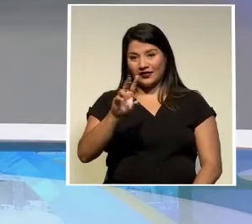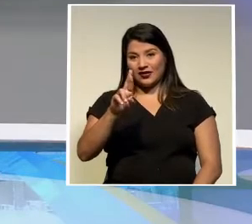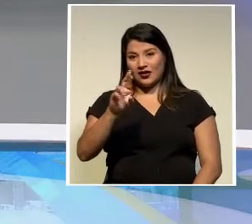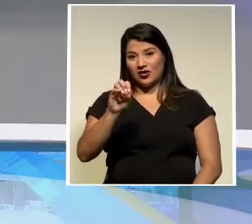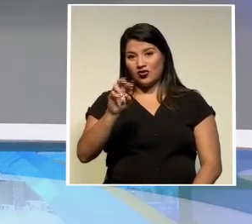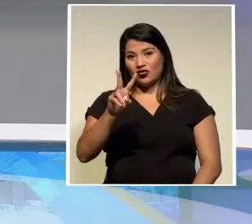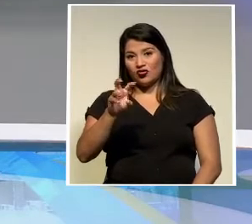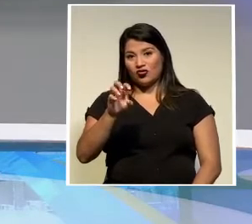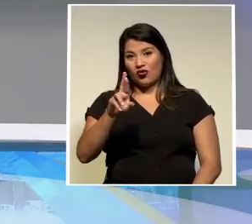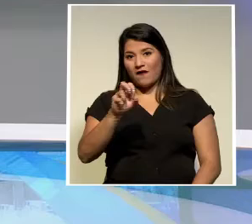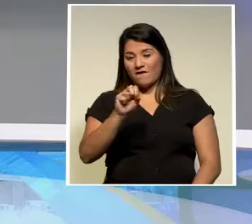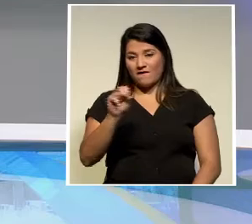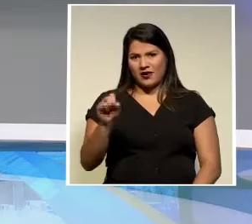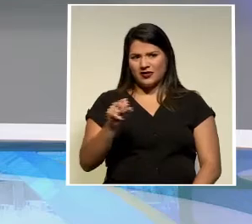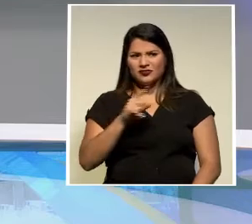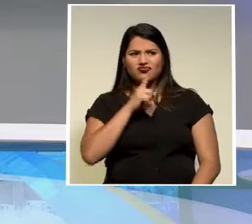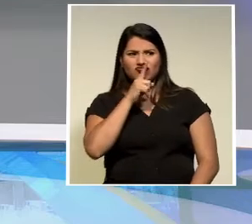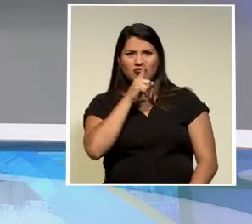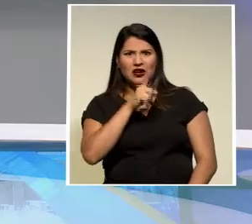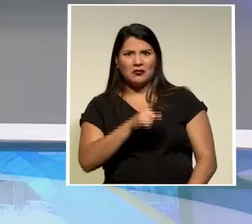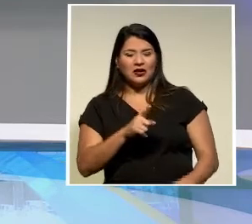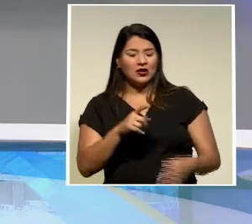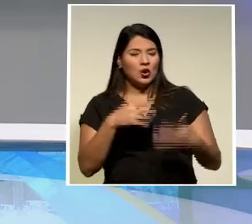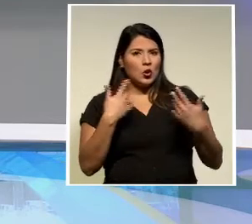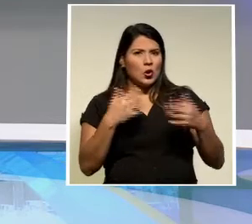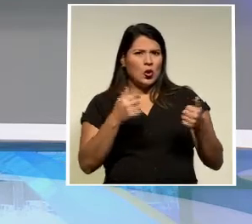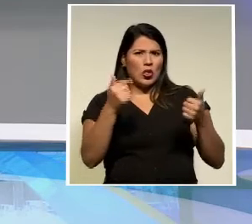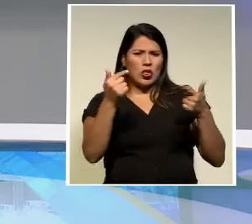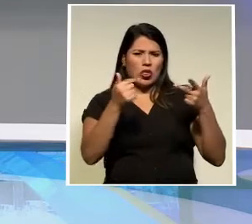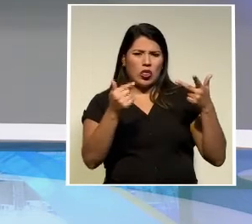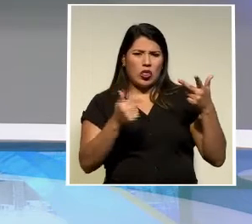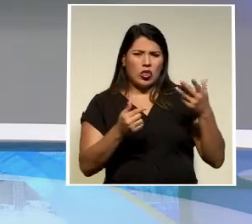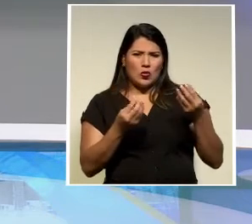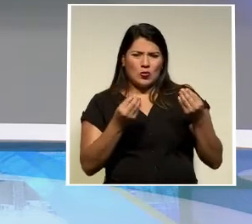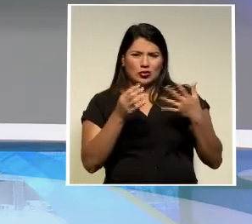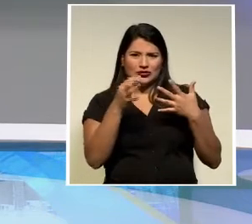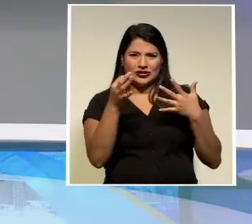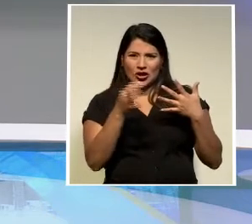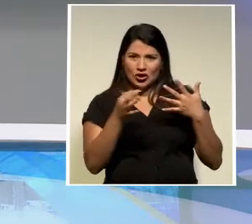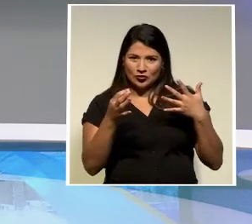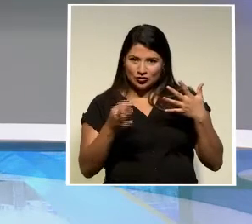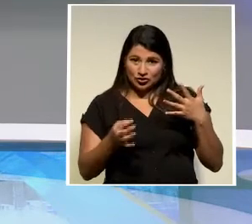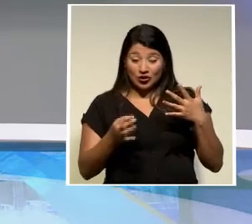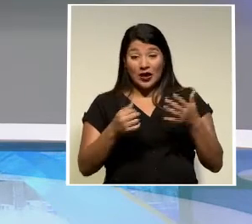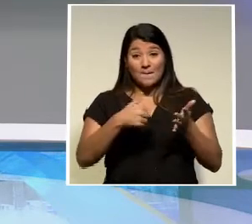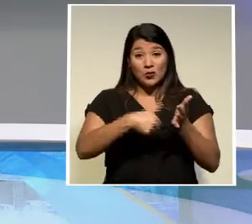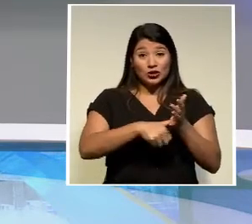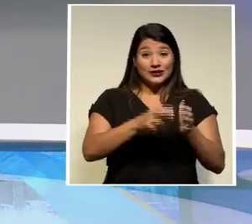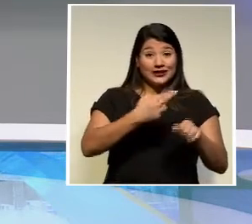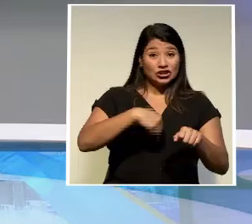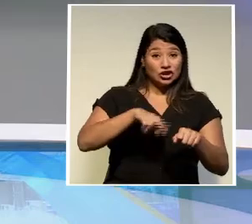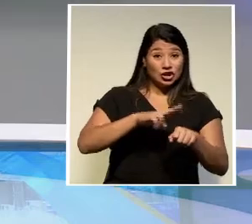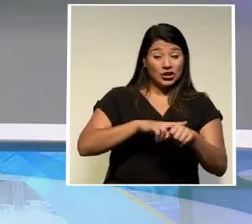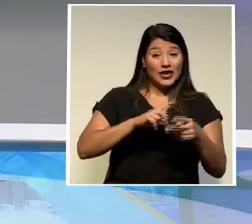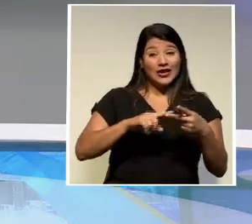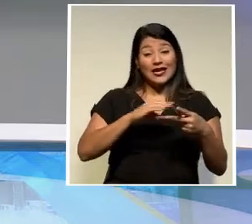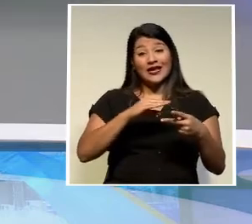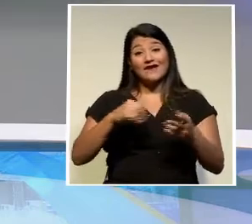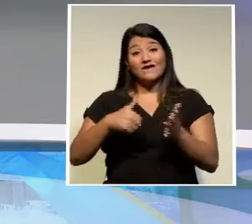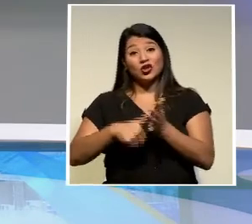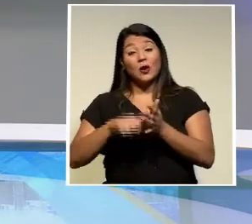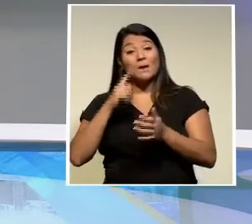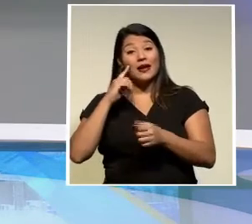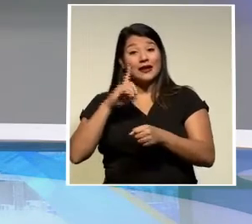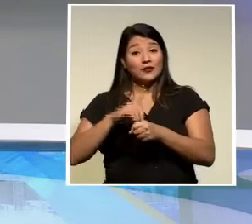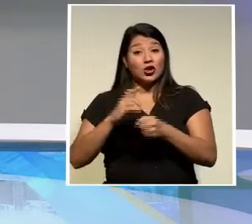electoral hiper fragmentado tanto en la elección nacional como en la elección para el congreso vamos a